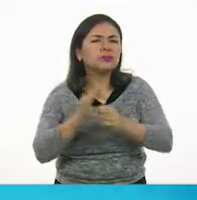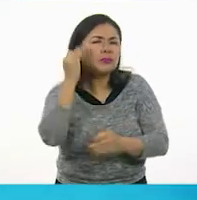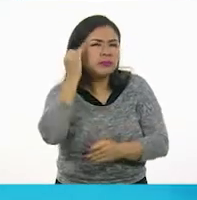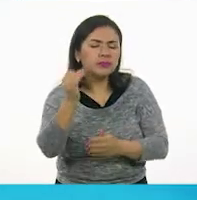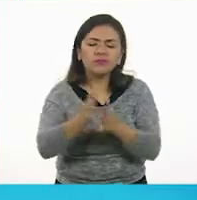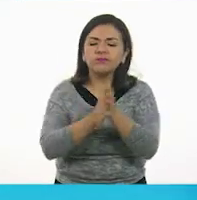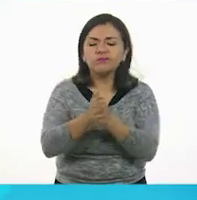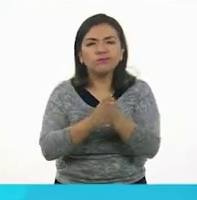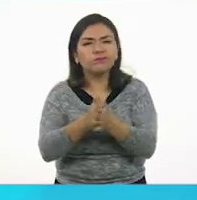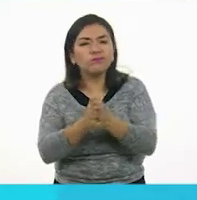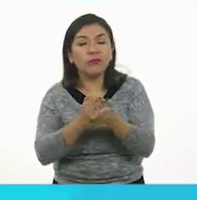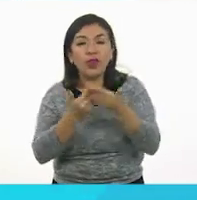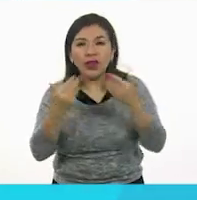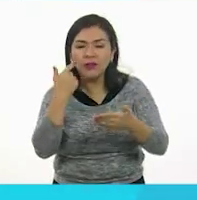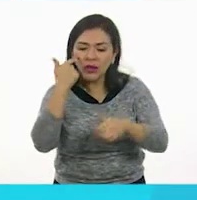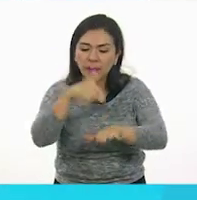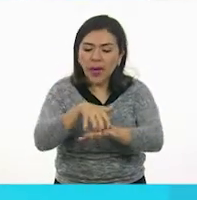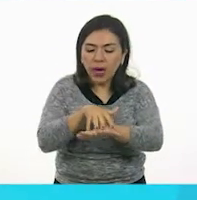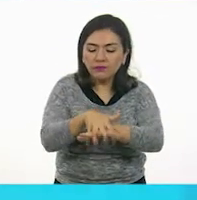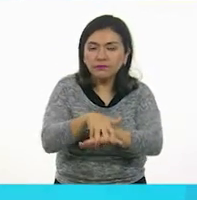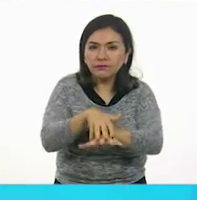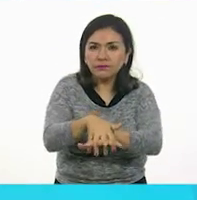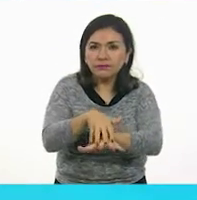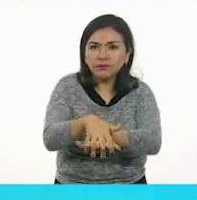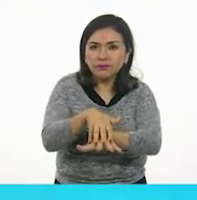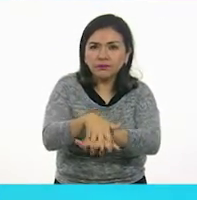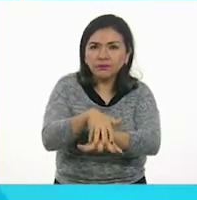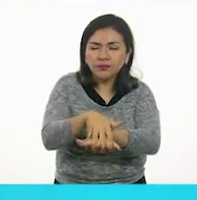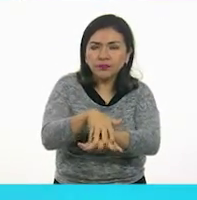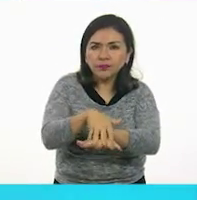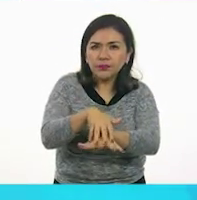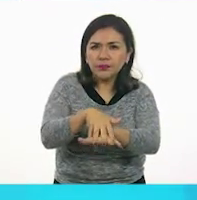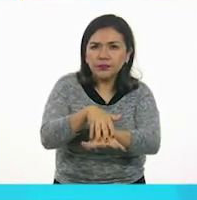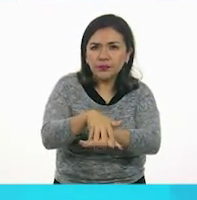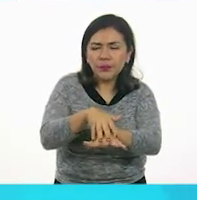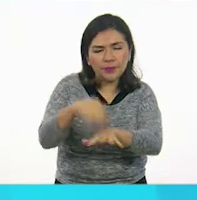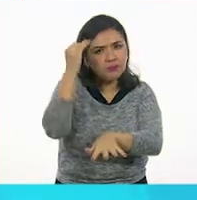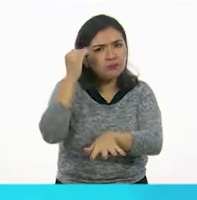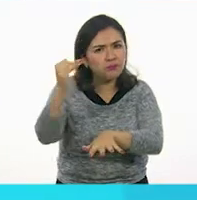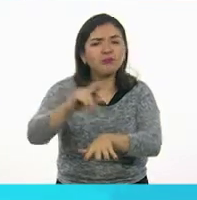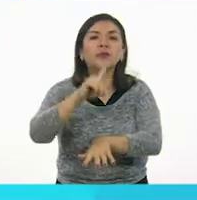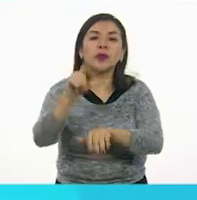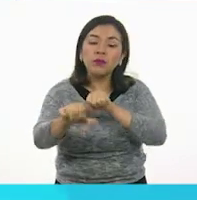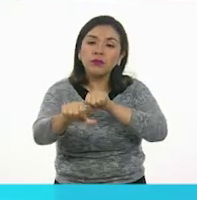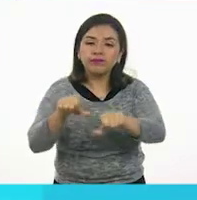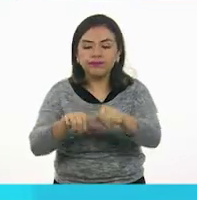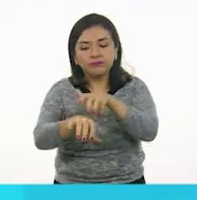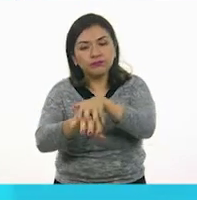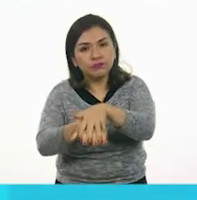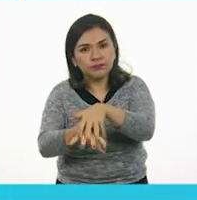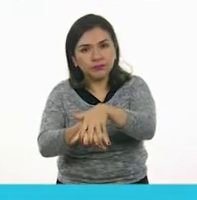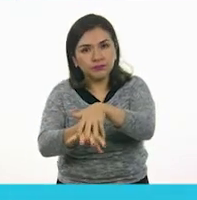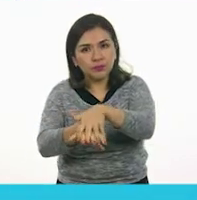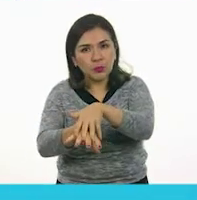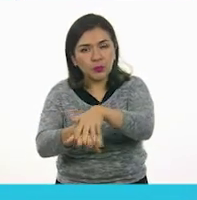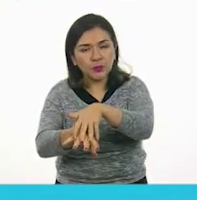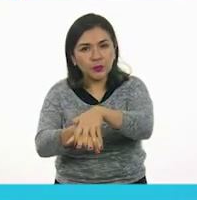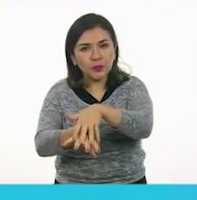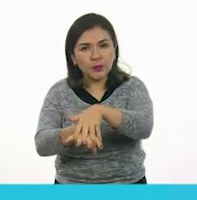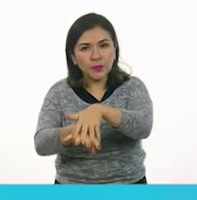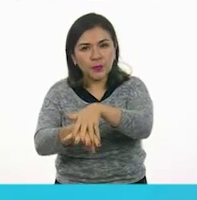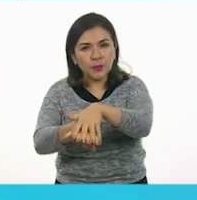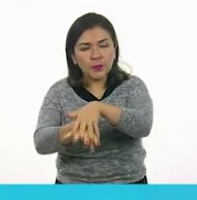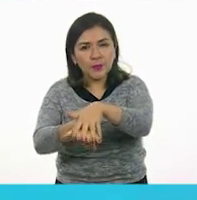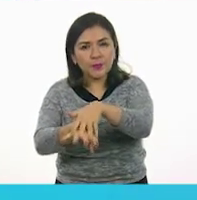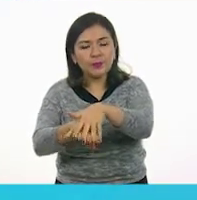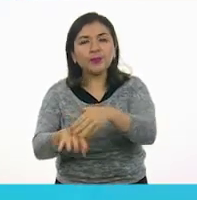una con la otra. Ahora frota la palma de una de tus manos contra el dorso de la otra entrelazando los dedos. Repite lo mismo